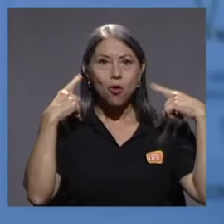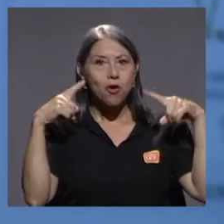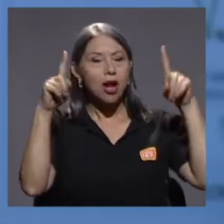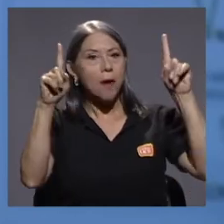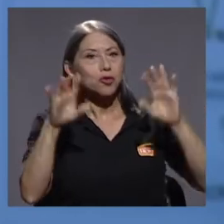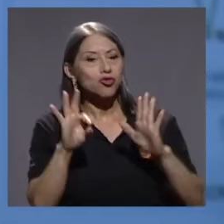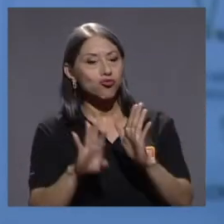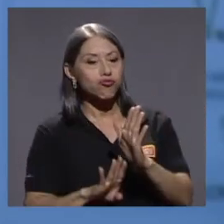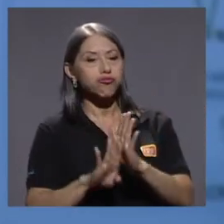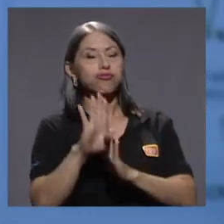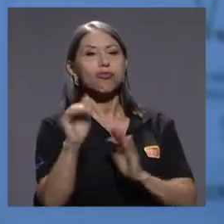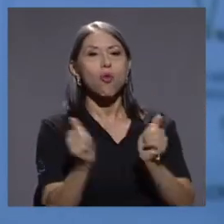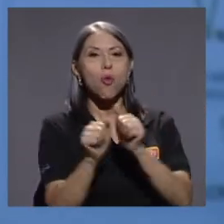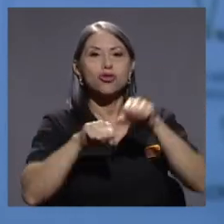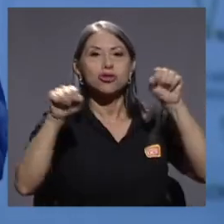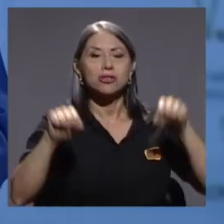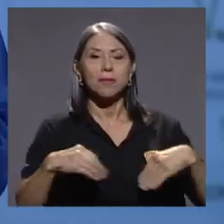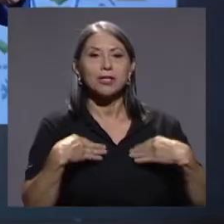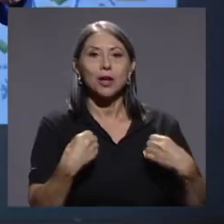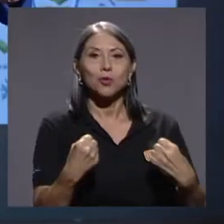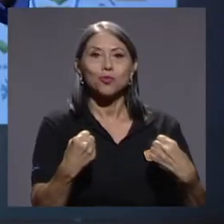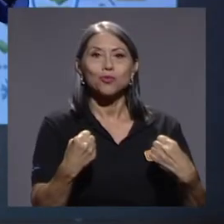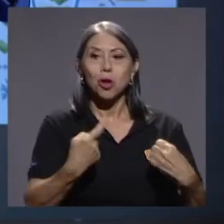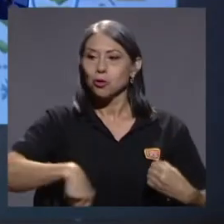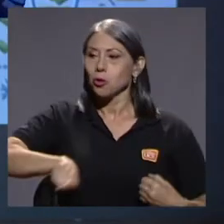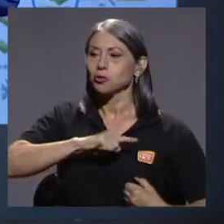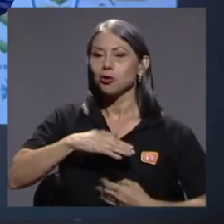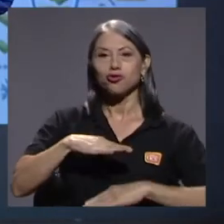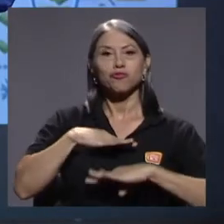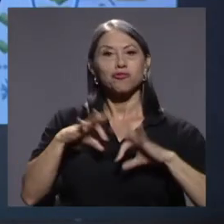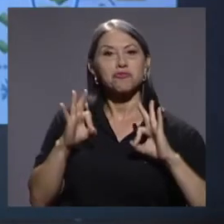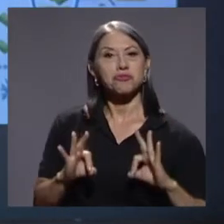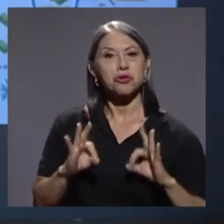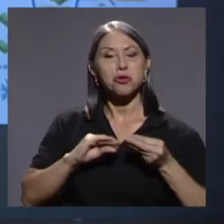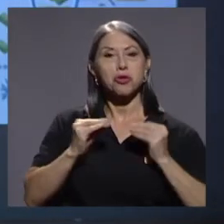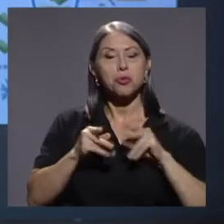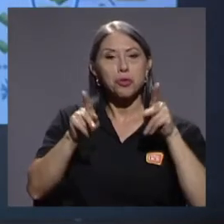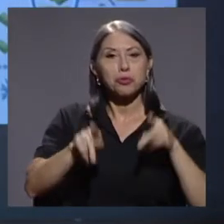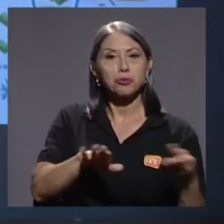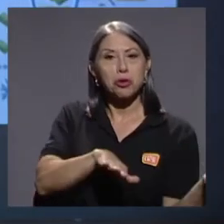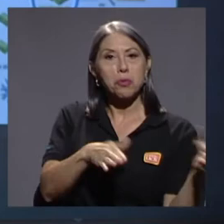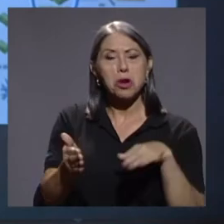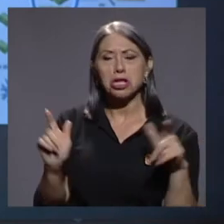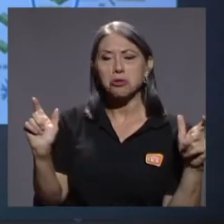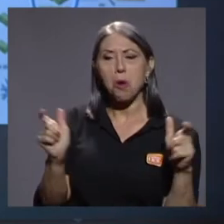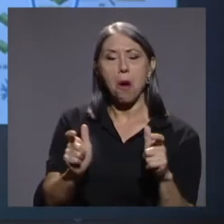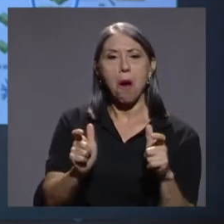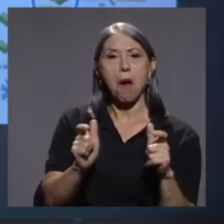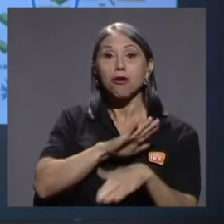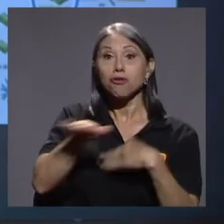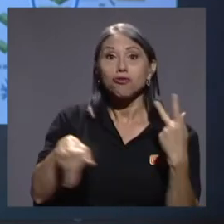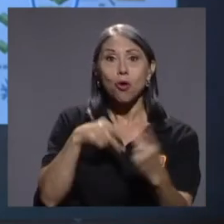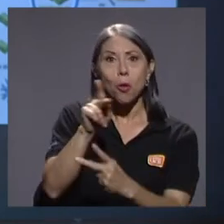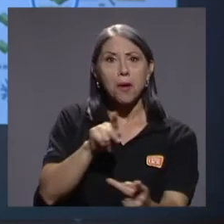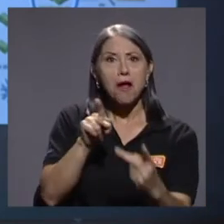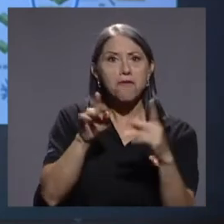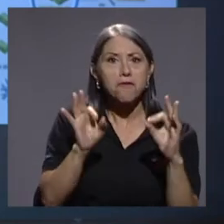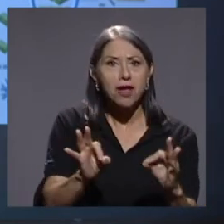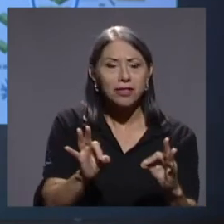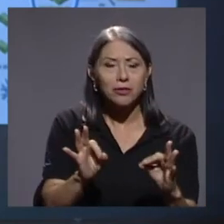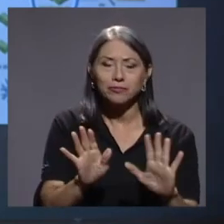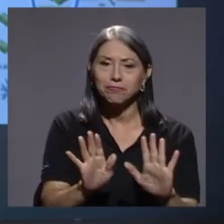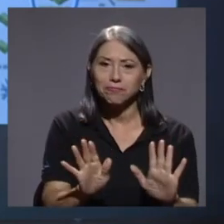muy satisfechos de que tenemos una baja mortalidad y que todo está saliendo perfecto. si vemos la parte económica,